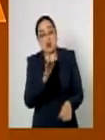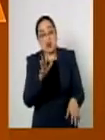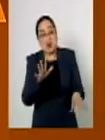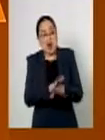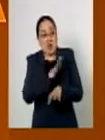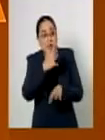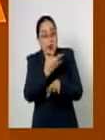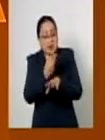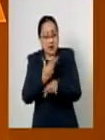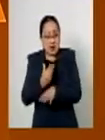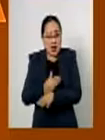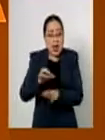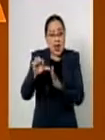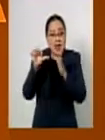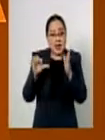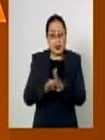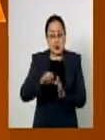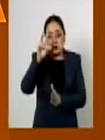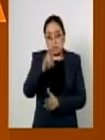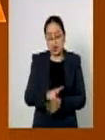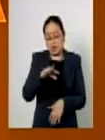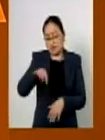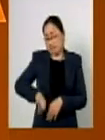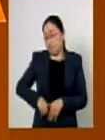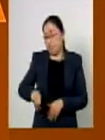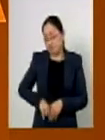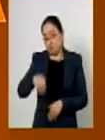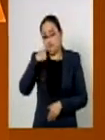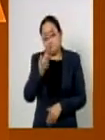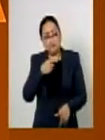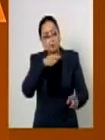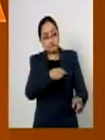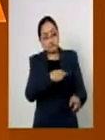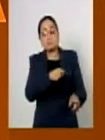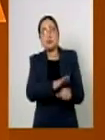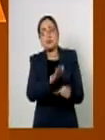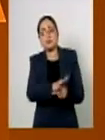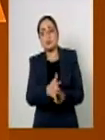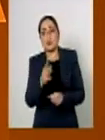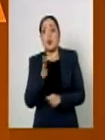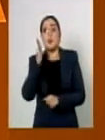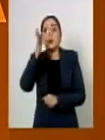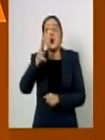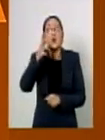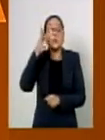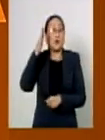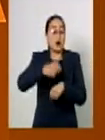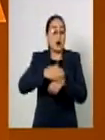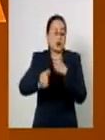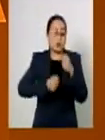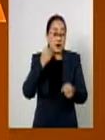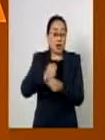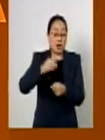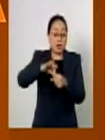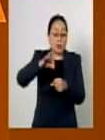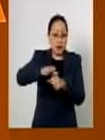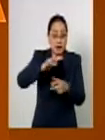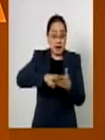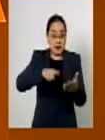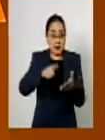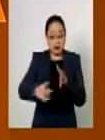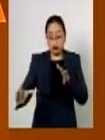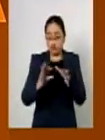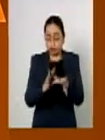artículos que son los que realmente les interesa a la luz de las elecciones del próximo año y que puedan